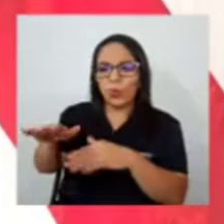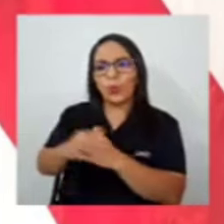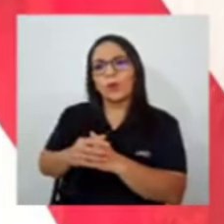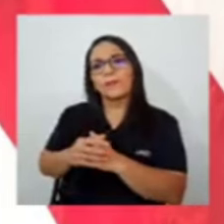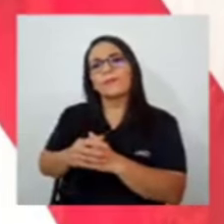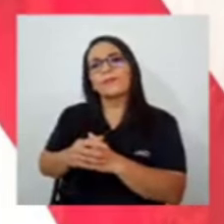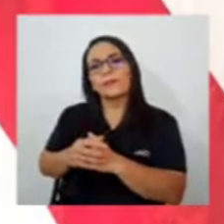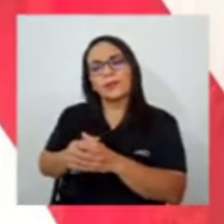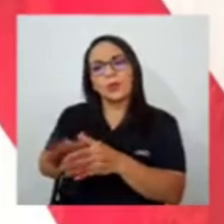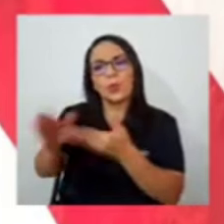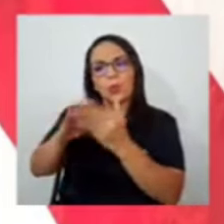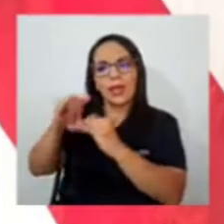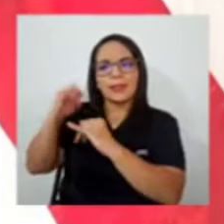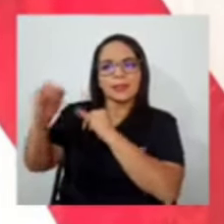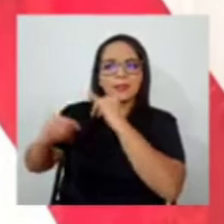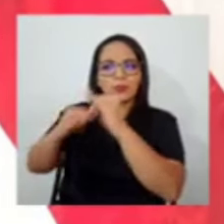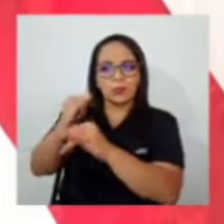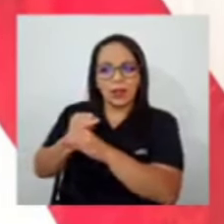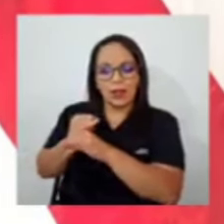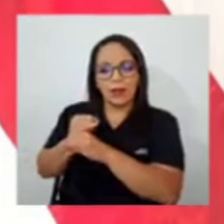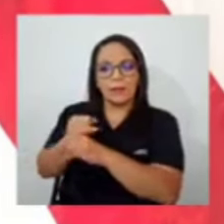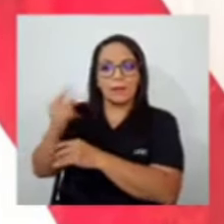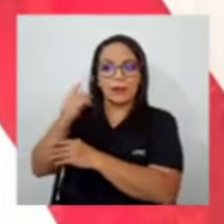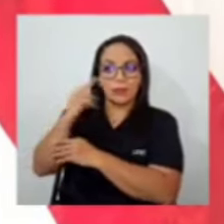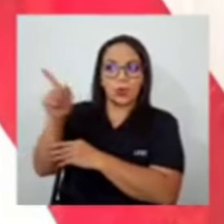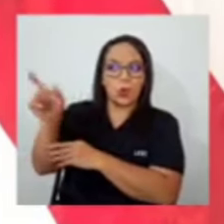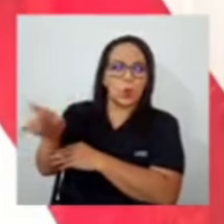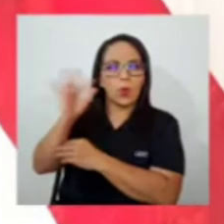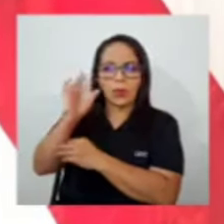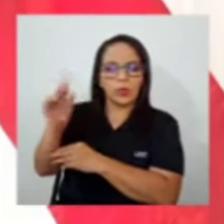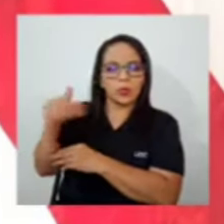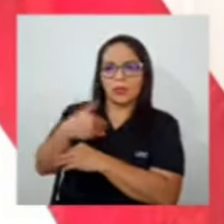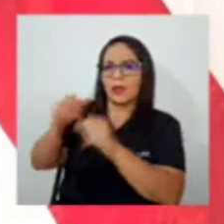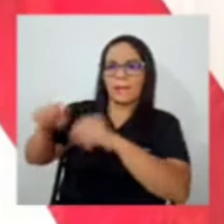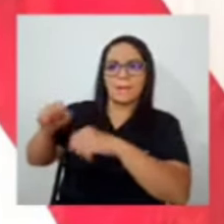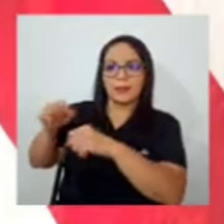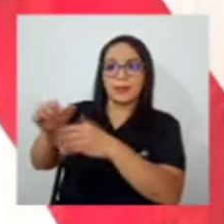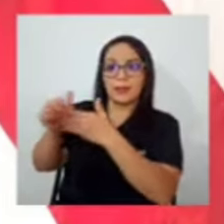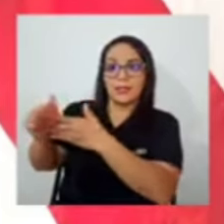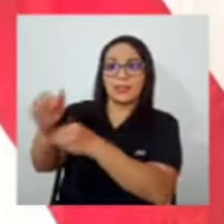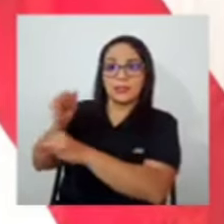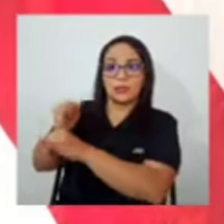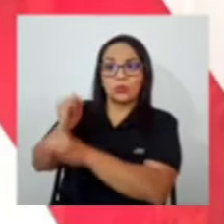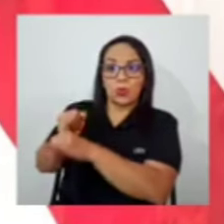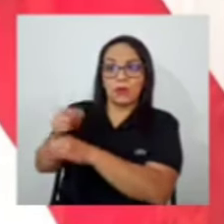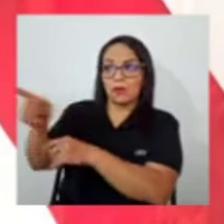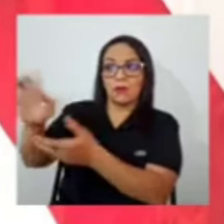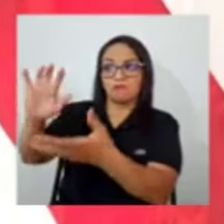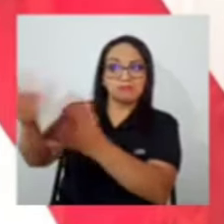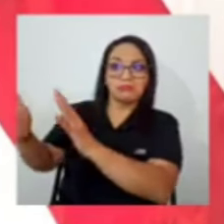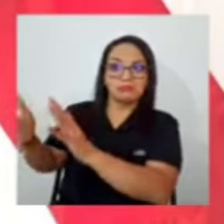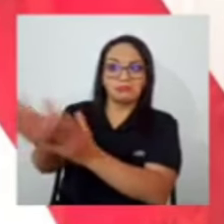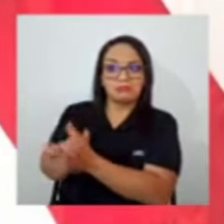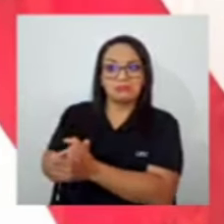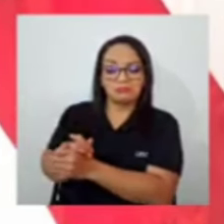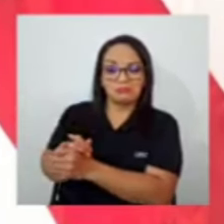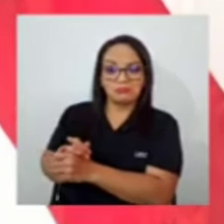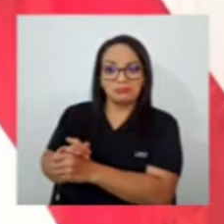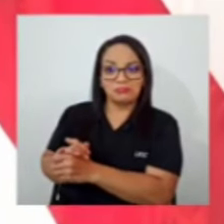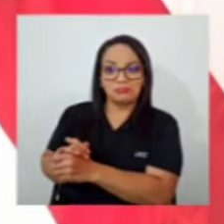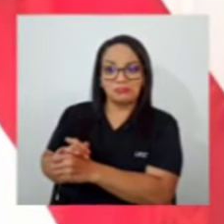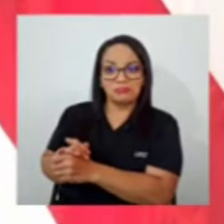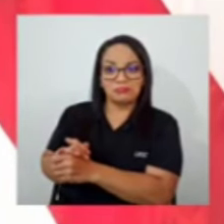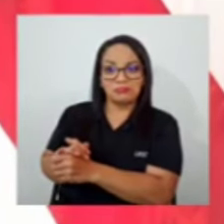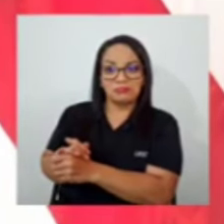consideró que ella no tenía la capacidad de dirigir esa institución, se volvió verdaderamente mezquina y